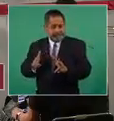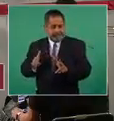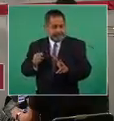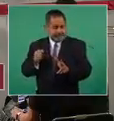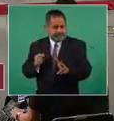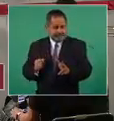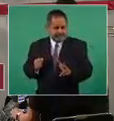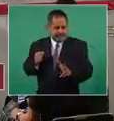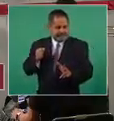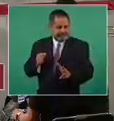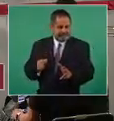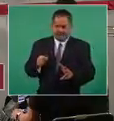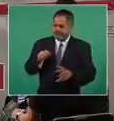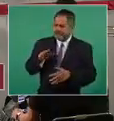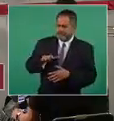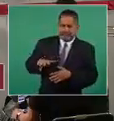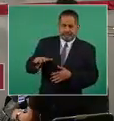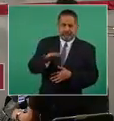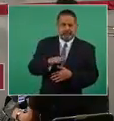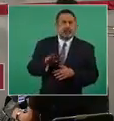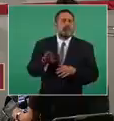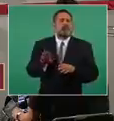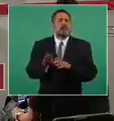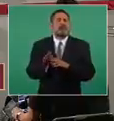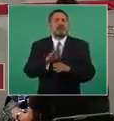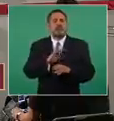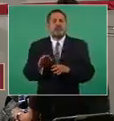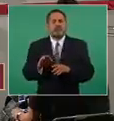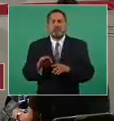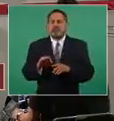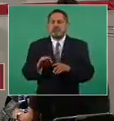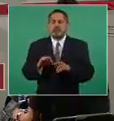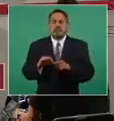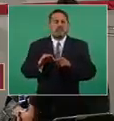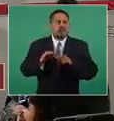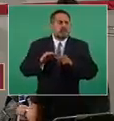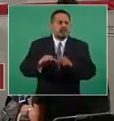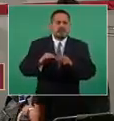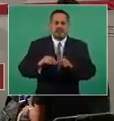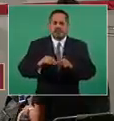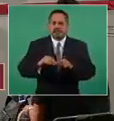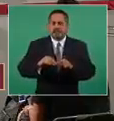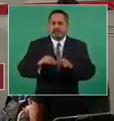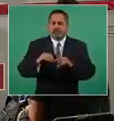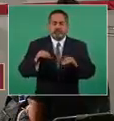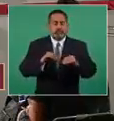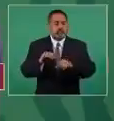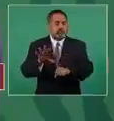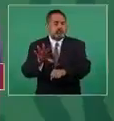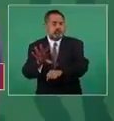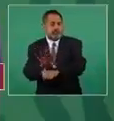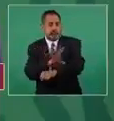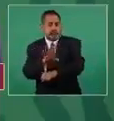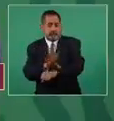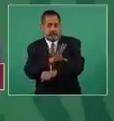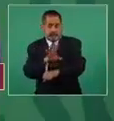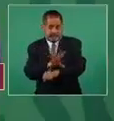movidos por energía eléctrica,